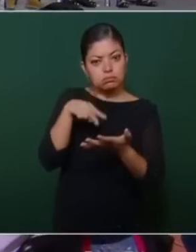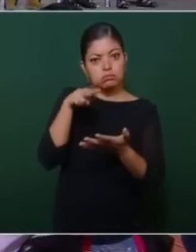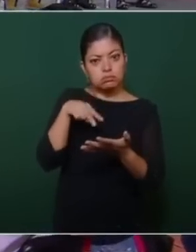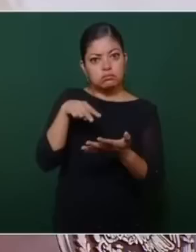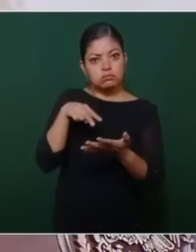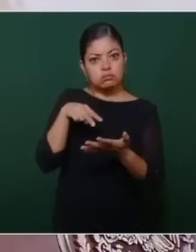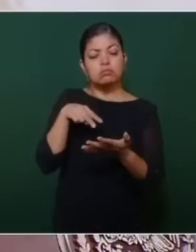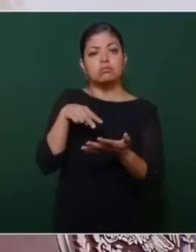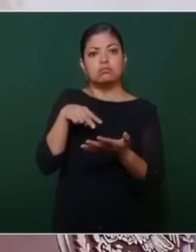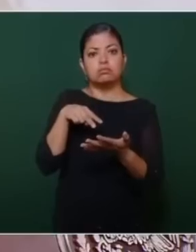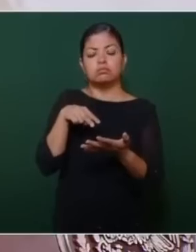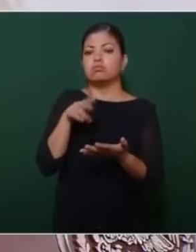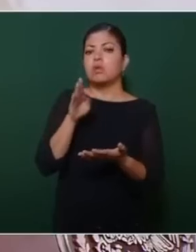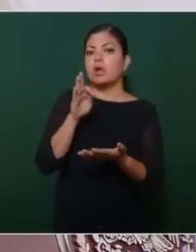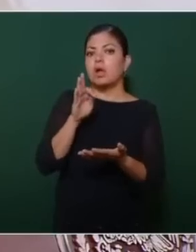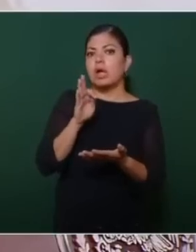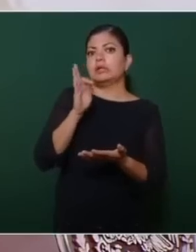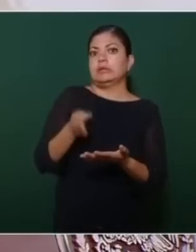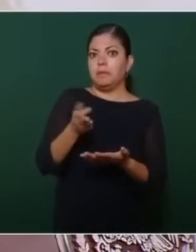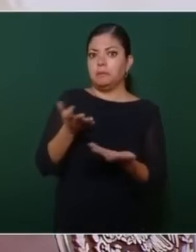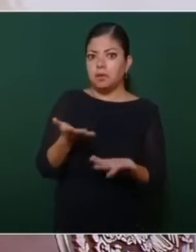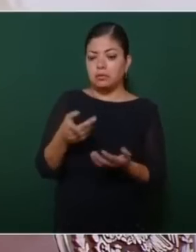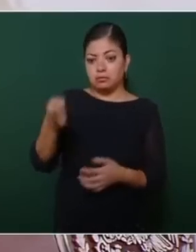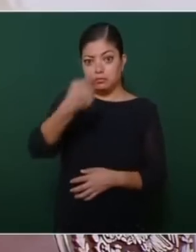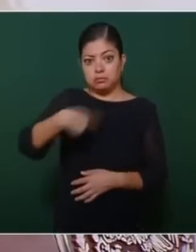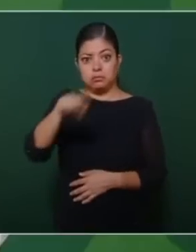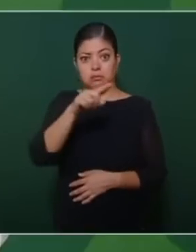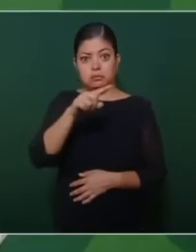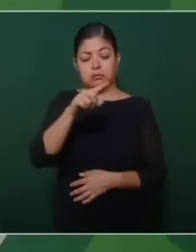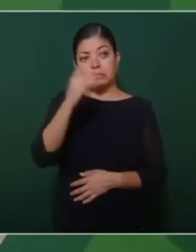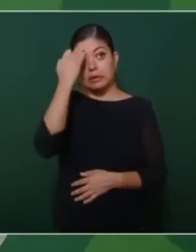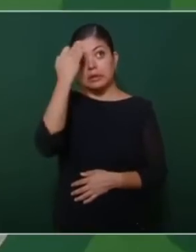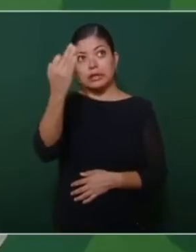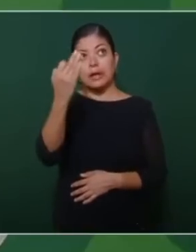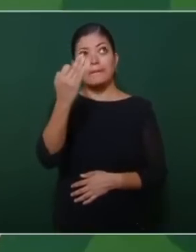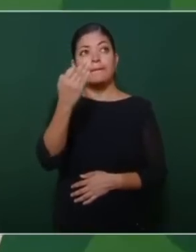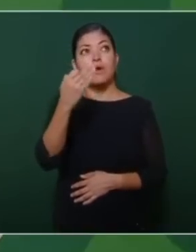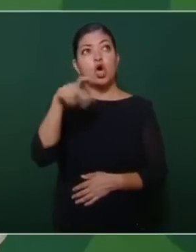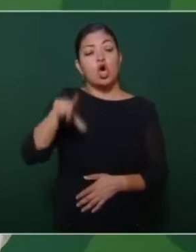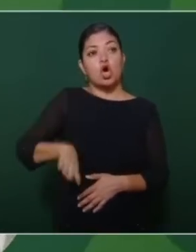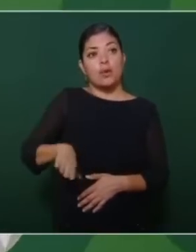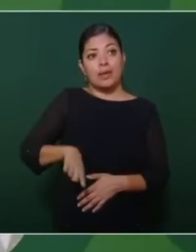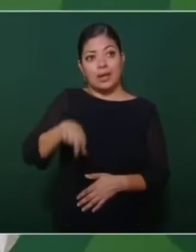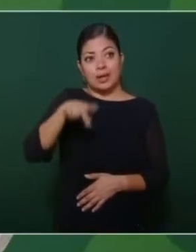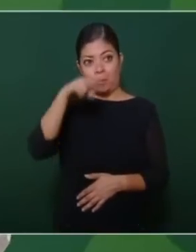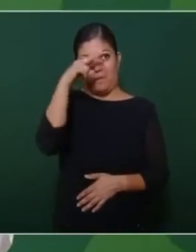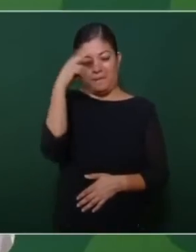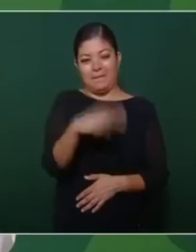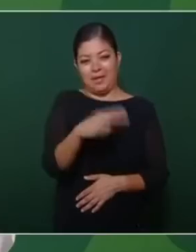habían aceptado las autoridades mexicanas en ese entonces, de manera especial